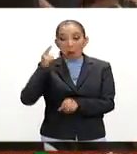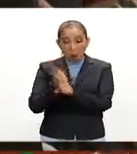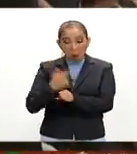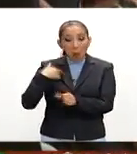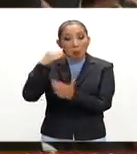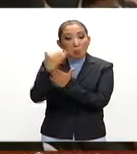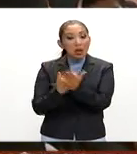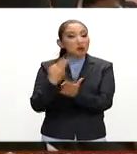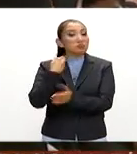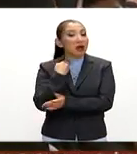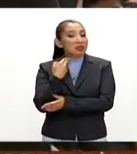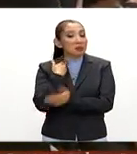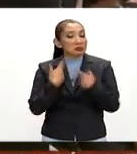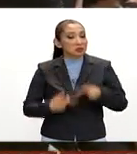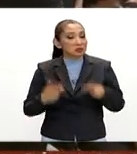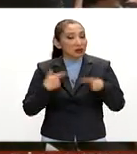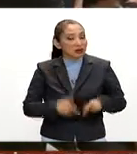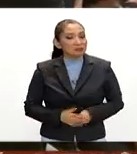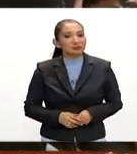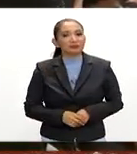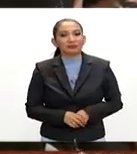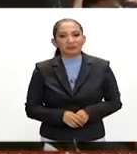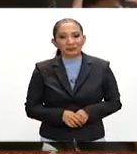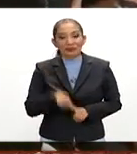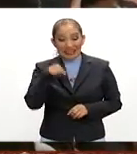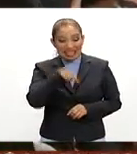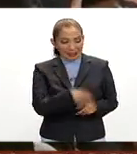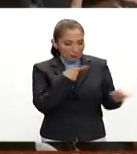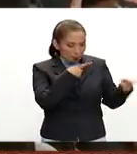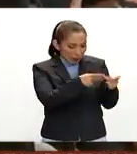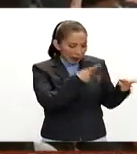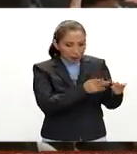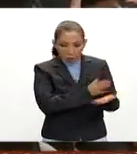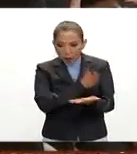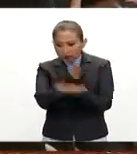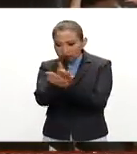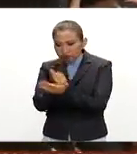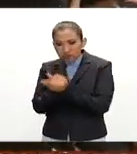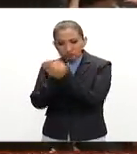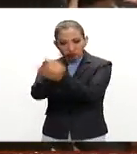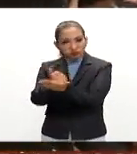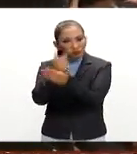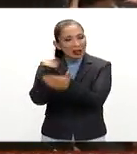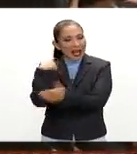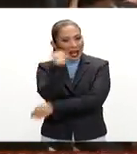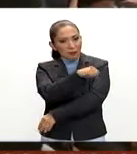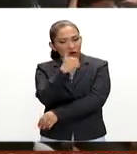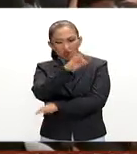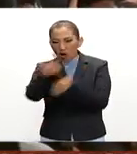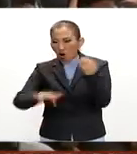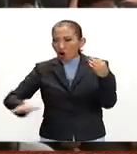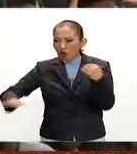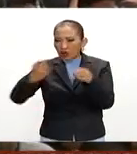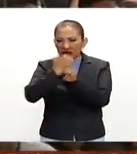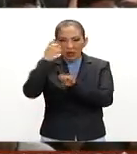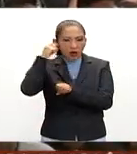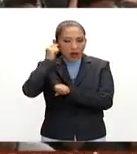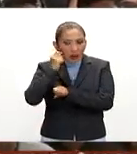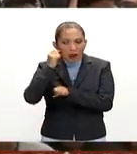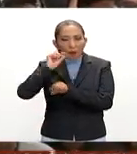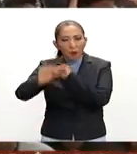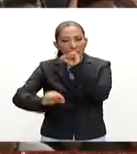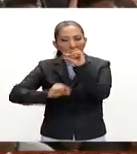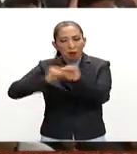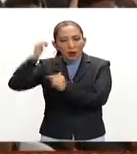el número de homicidios. A partir de esta estrategia que se ha venido implementando en Acapulco y en todo Guerrero, hemos venido